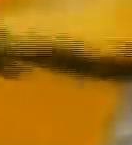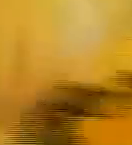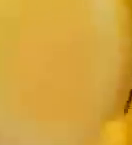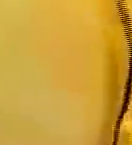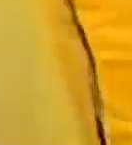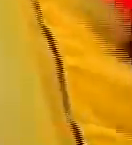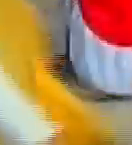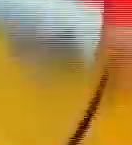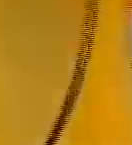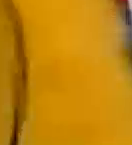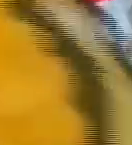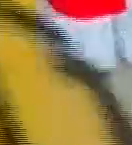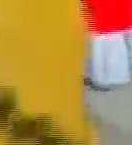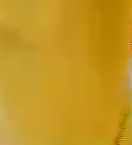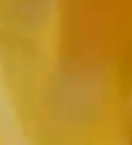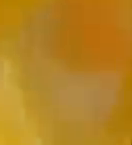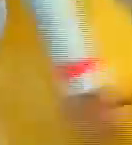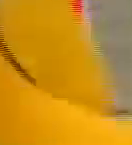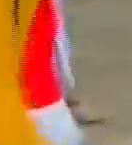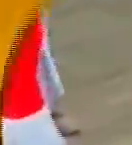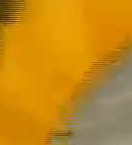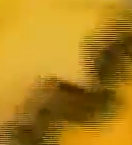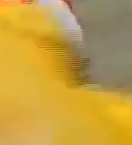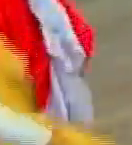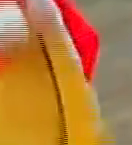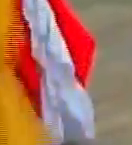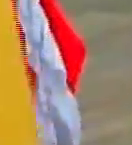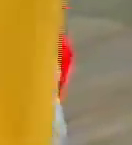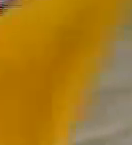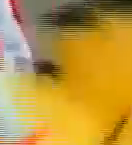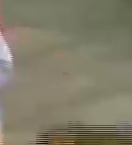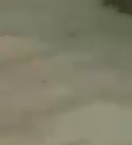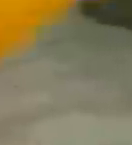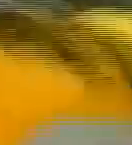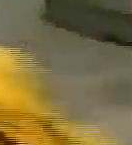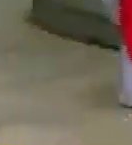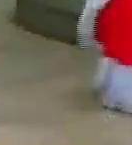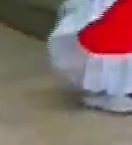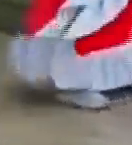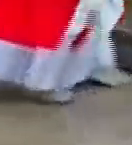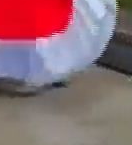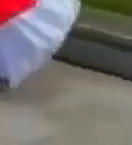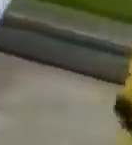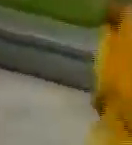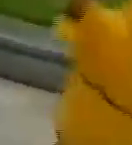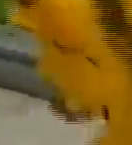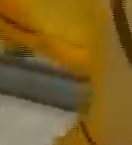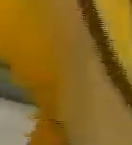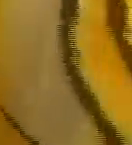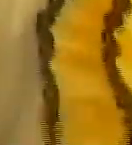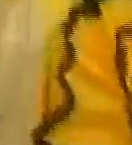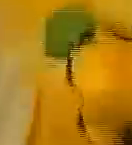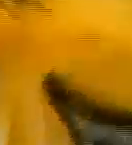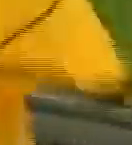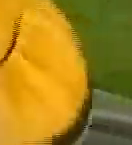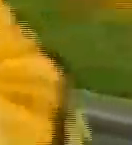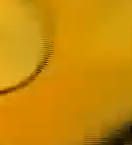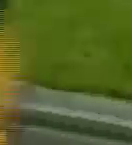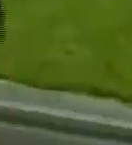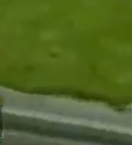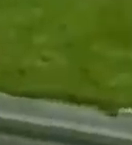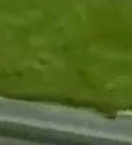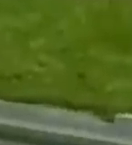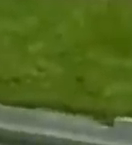motivo a celebrarse el Día Nacional del Artista Plástico y el segundo, la primera discusión del proyecto de ley de danza